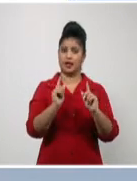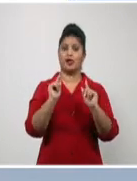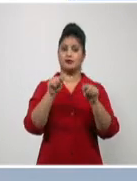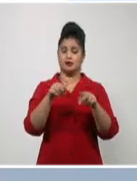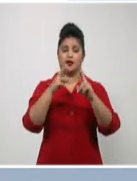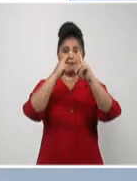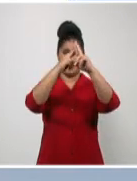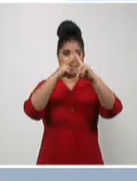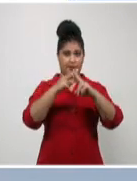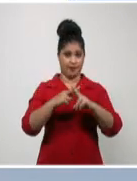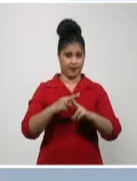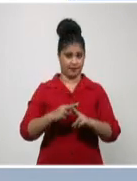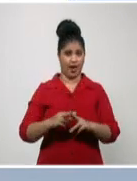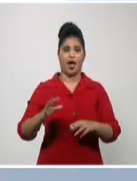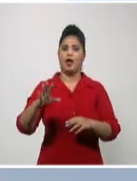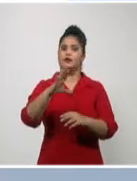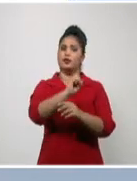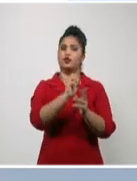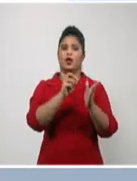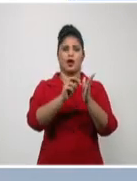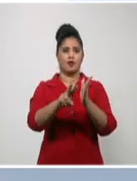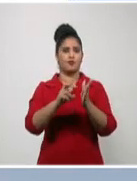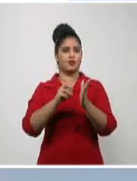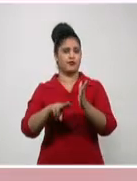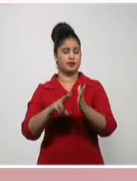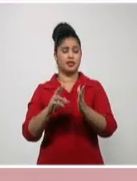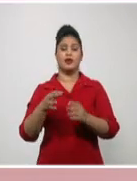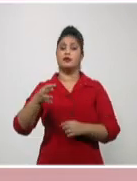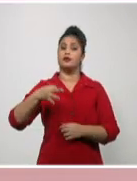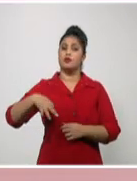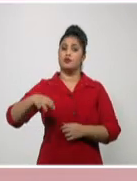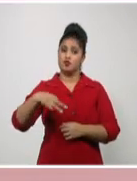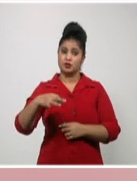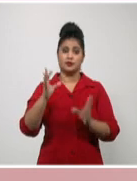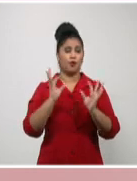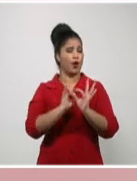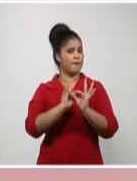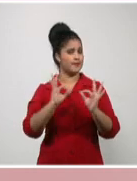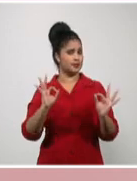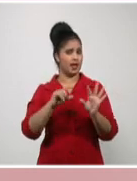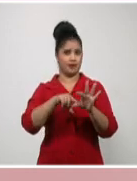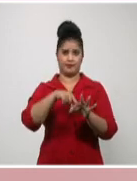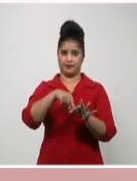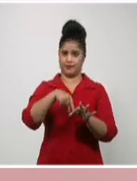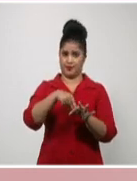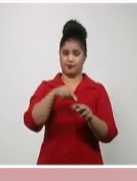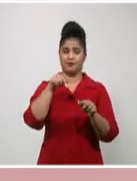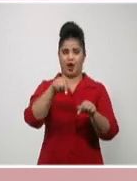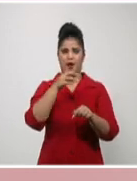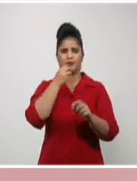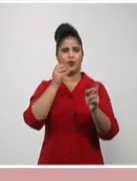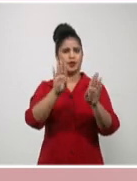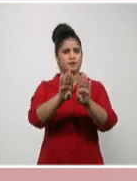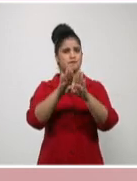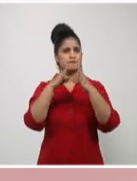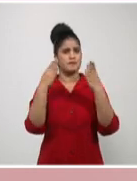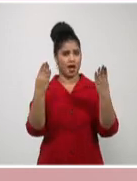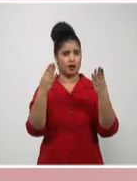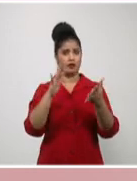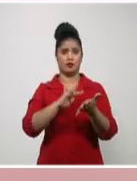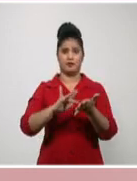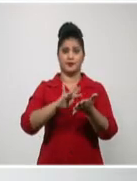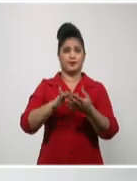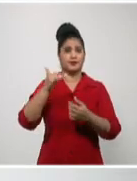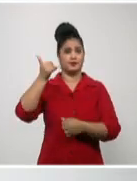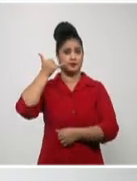cuenta propia de todas las provincias y del municipio especial Isla de la Juventud. Se puede descargar desde la plataforma AP Calis y desde la página